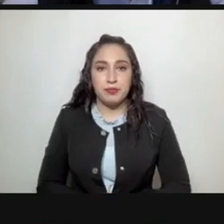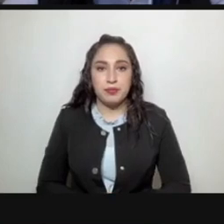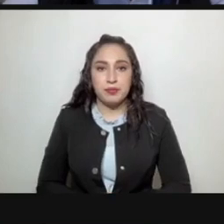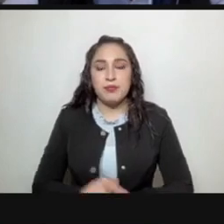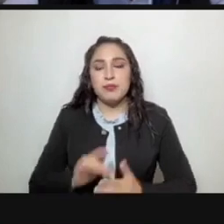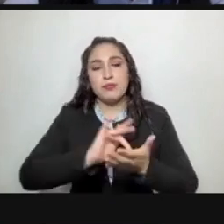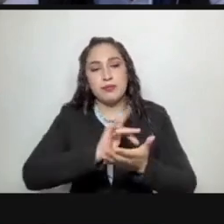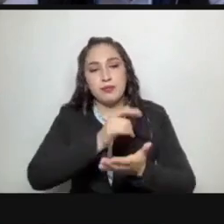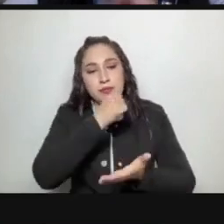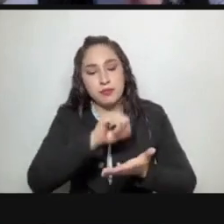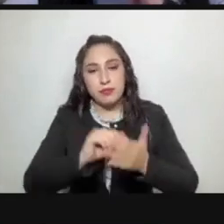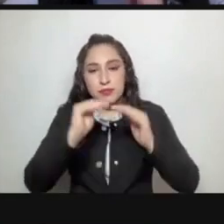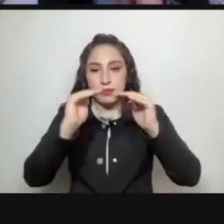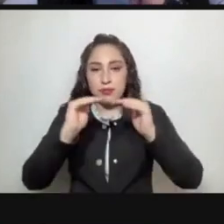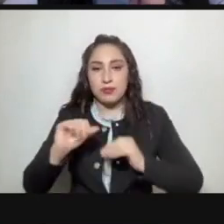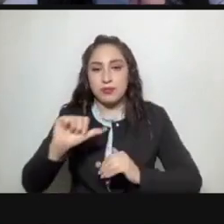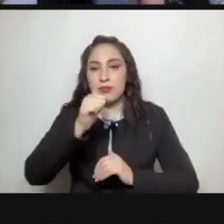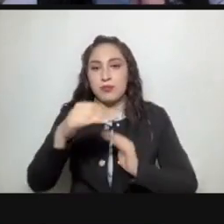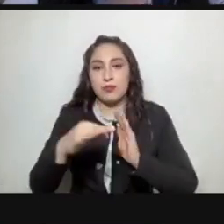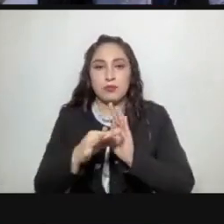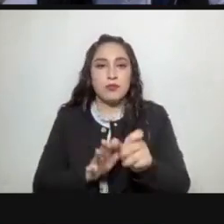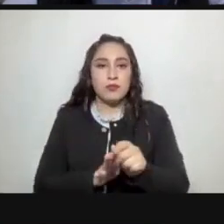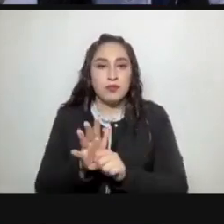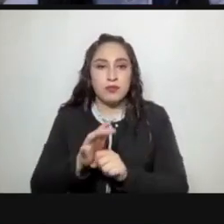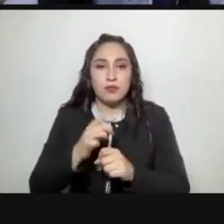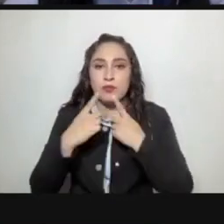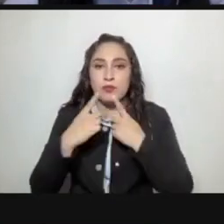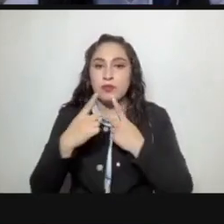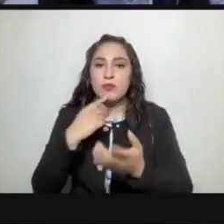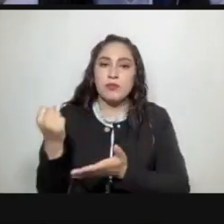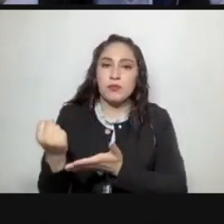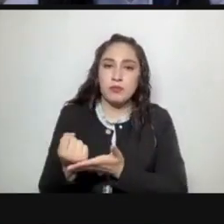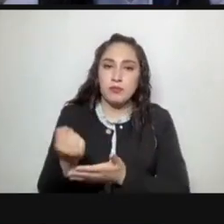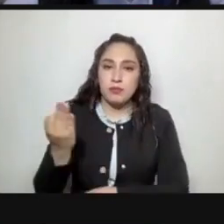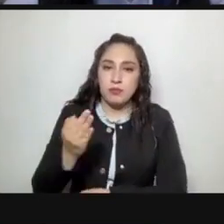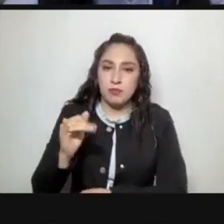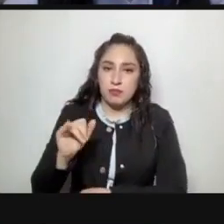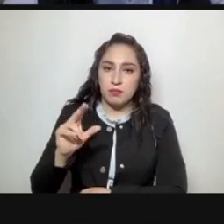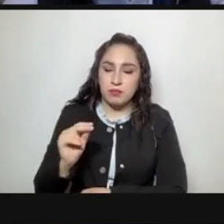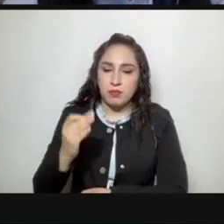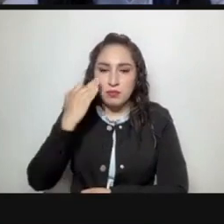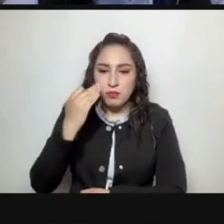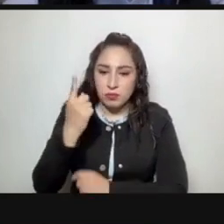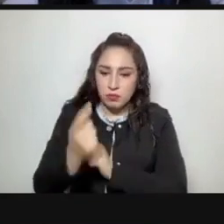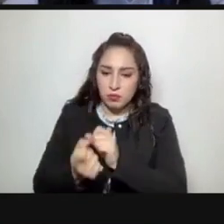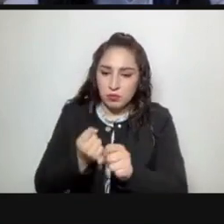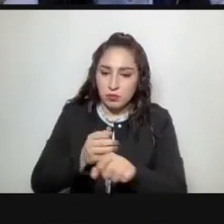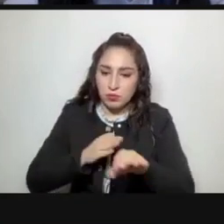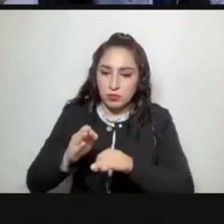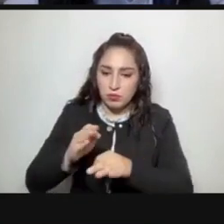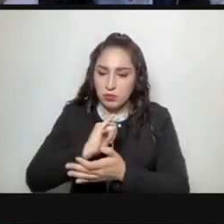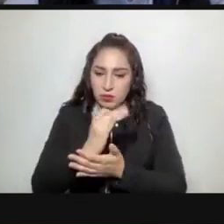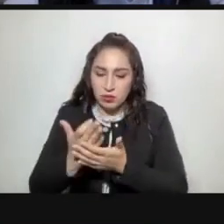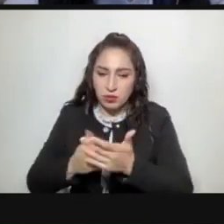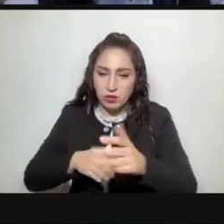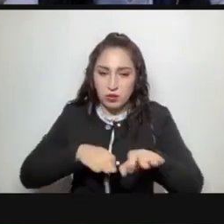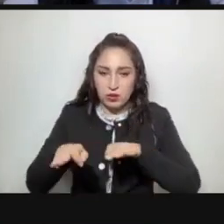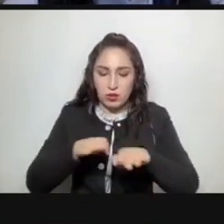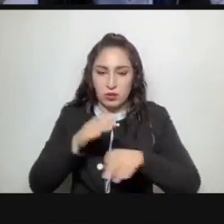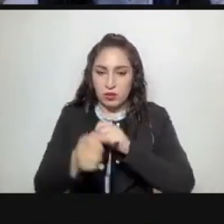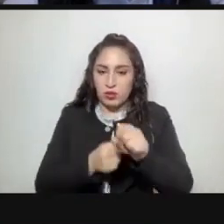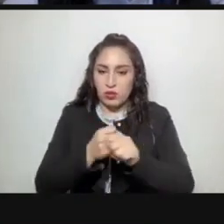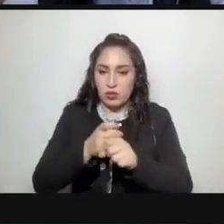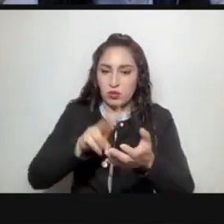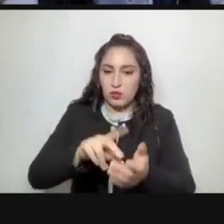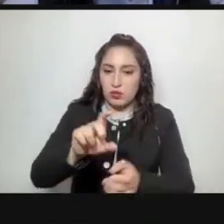punto en el orden del día es la presentación y en su caso aprobación del programa anual de trabajo dos mil veintitrés dos mil veinticuatro de